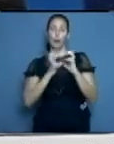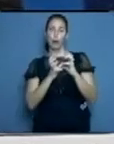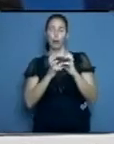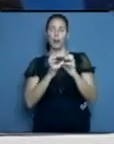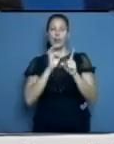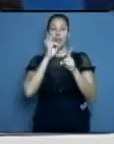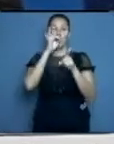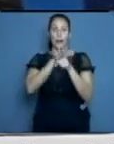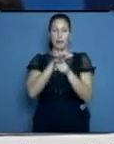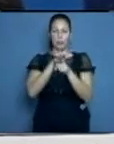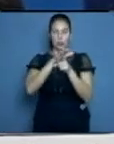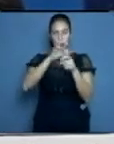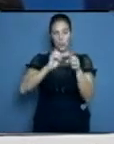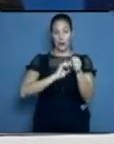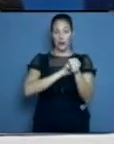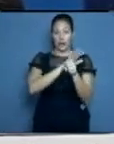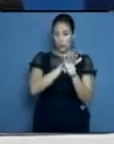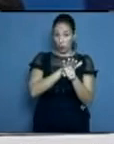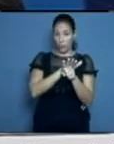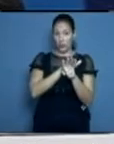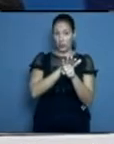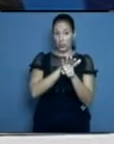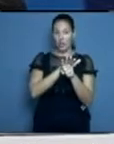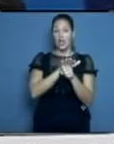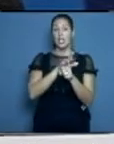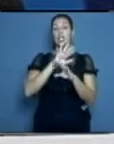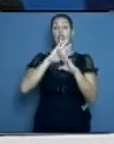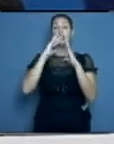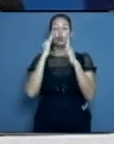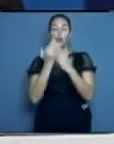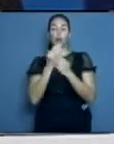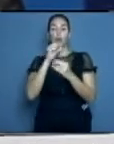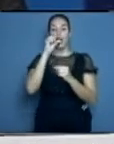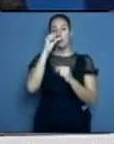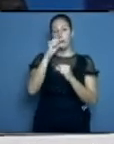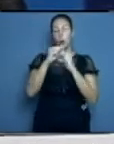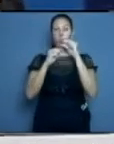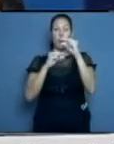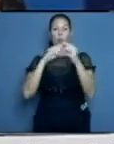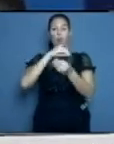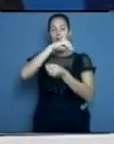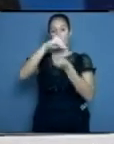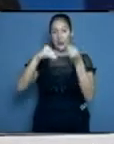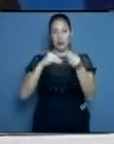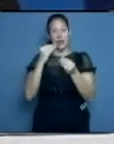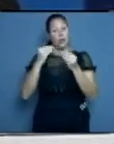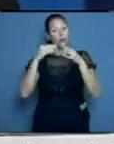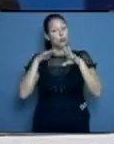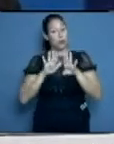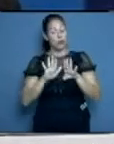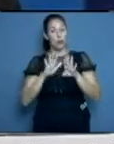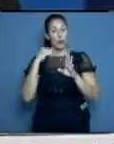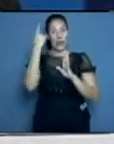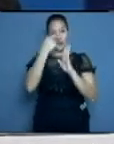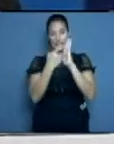desde que comenzó la pandemia y todos se han ido actualizando progresivamente de acuerdo a las características de la evolución de la enfermedad en el